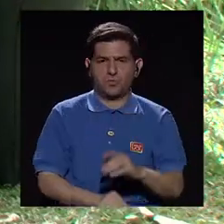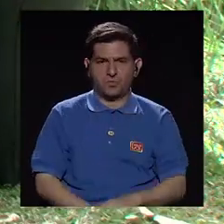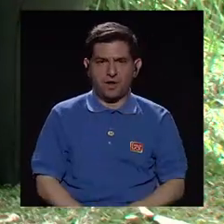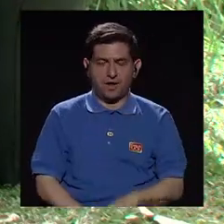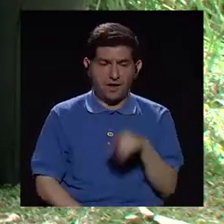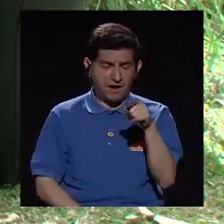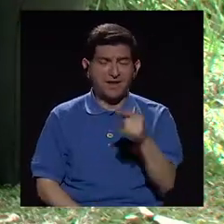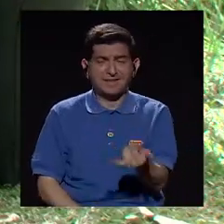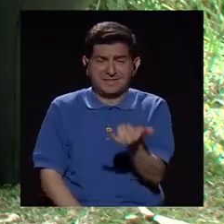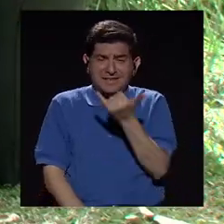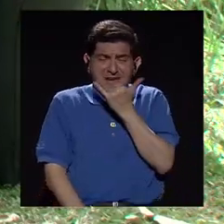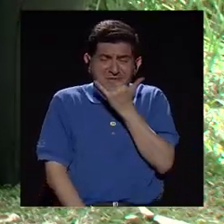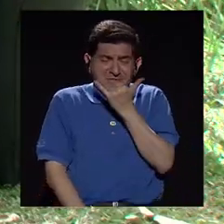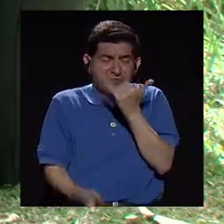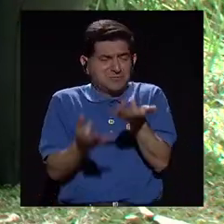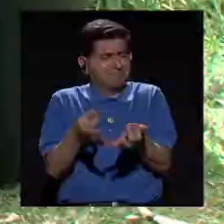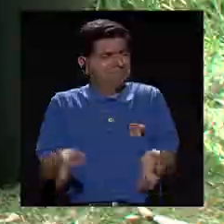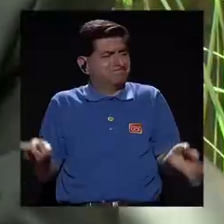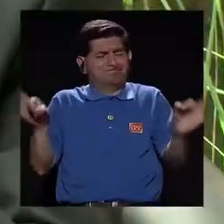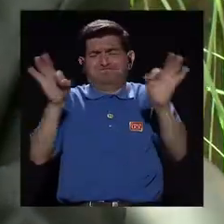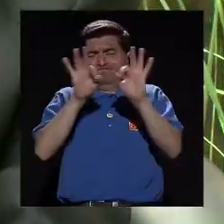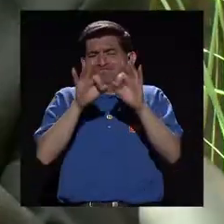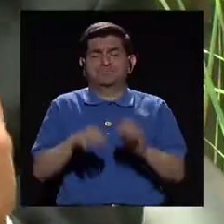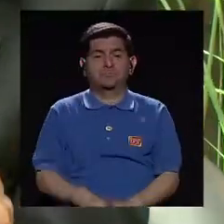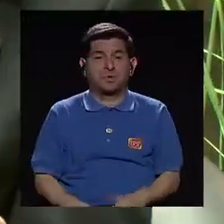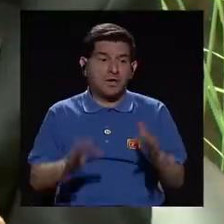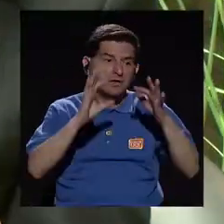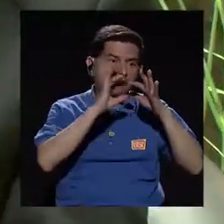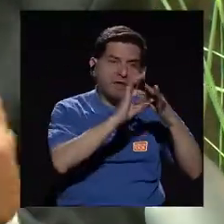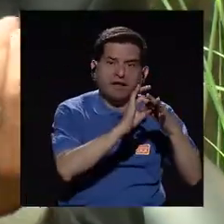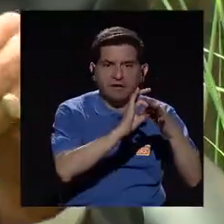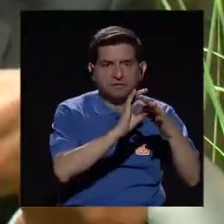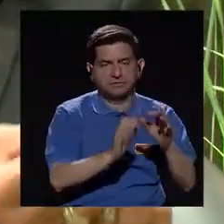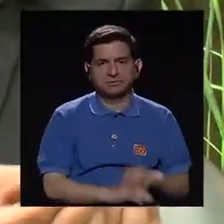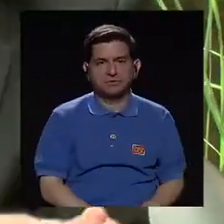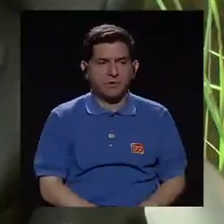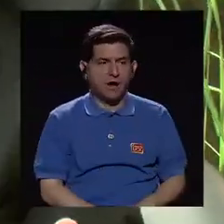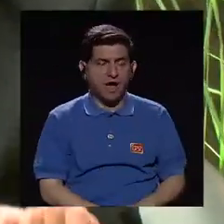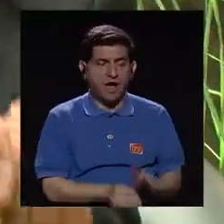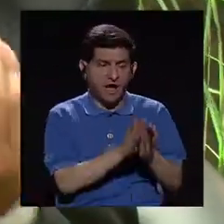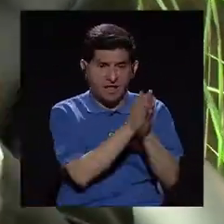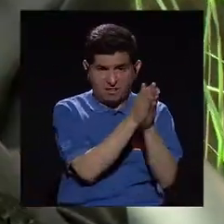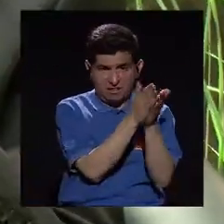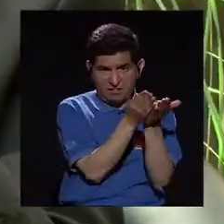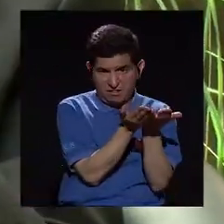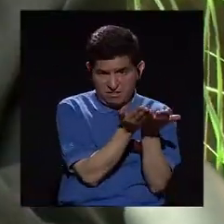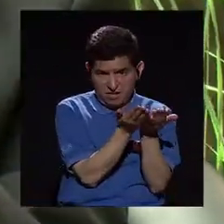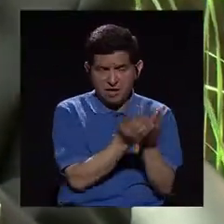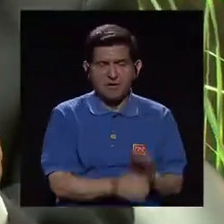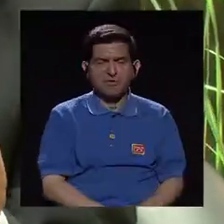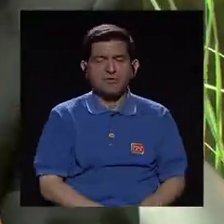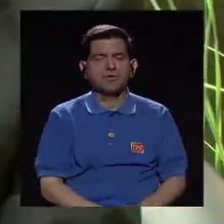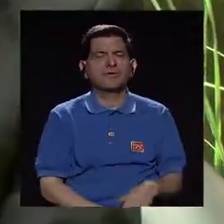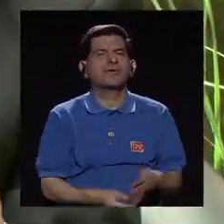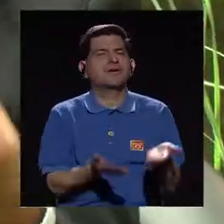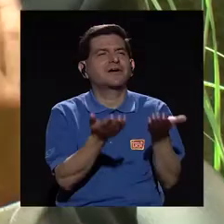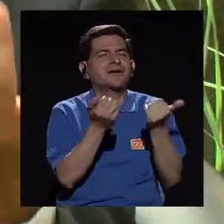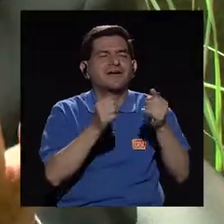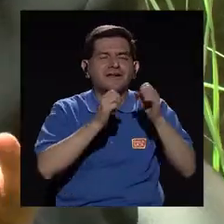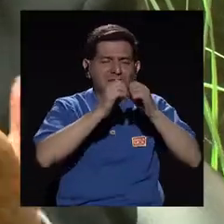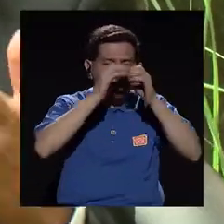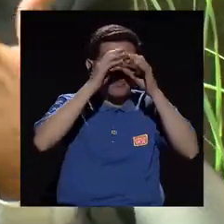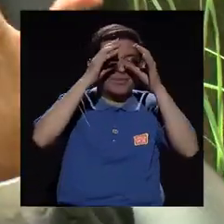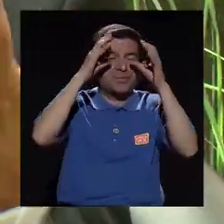ver... Vea, eso es uno de los errores más grandes, porque entonces vamos relacionando que ese libro, que es para imaginar,